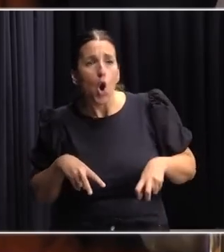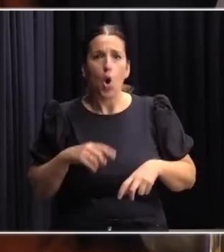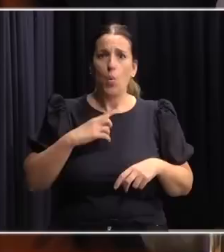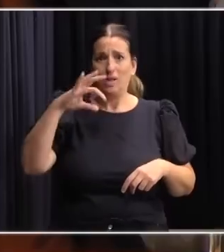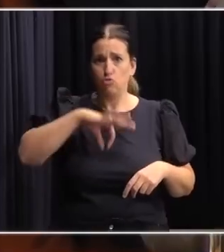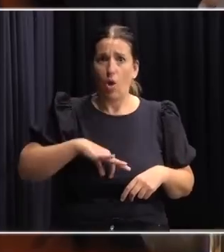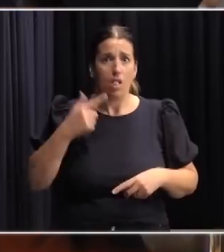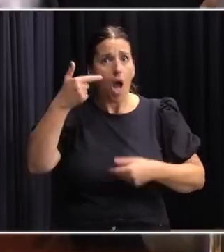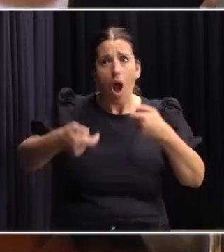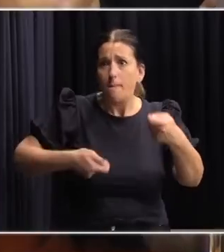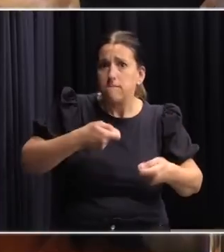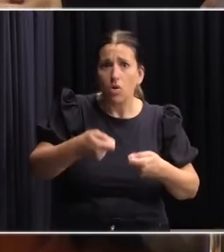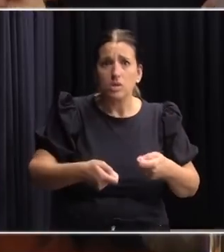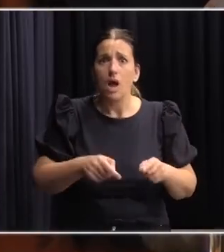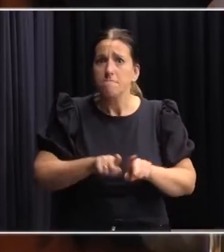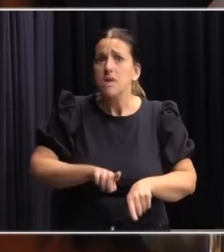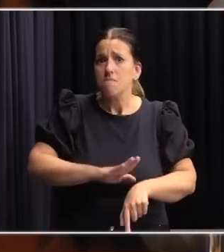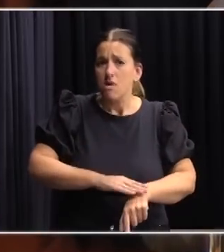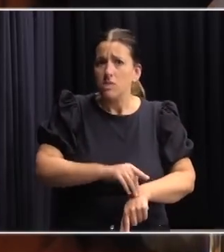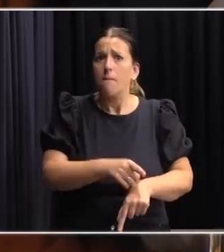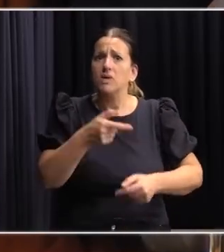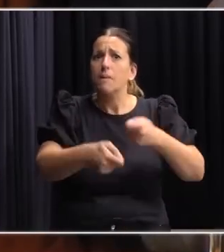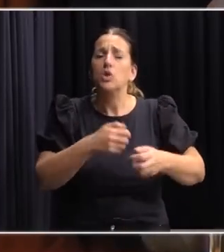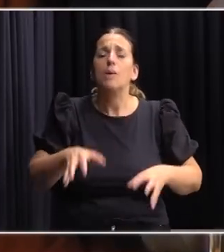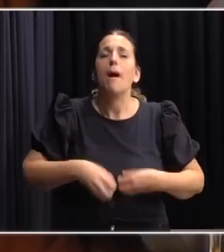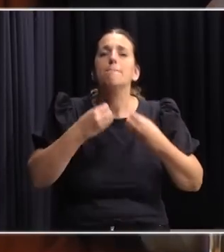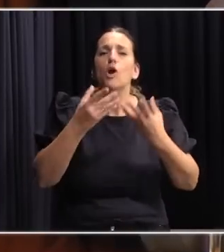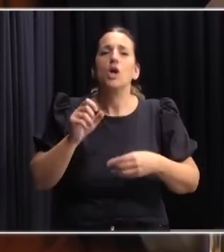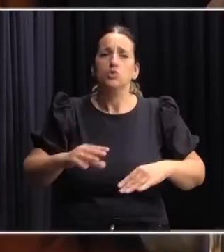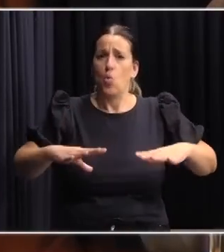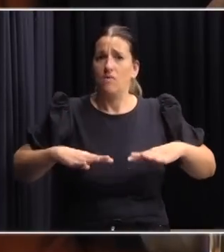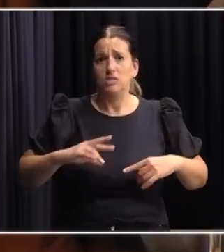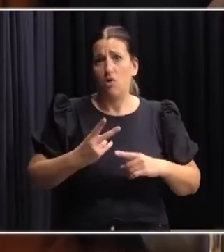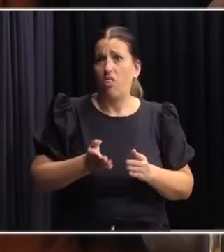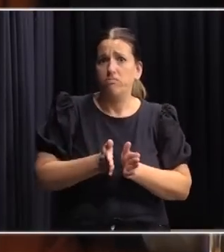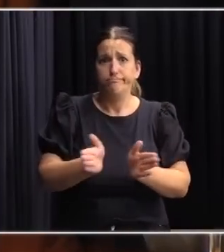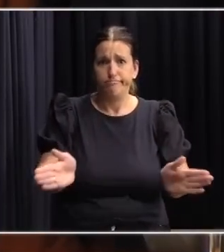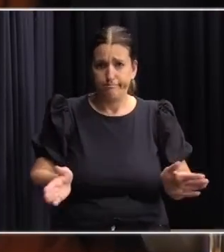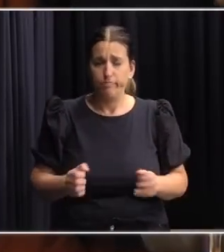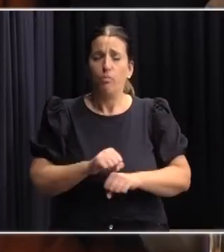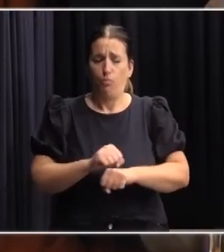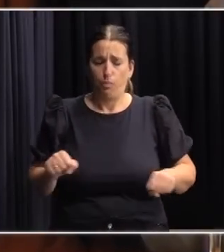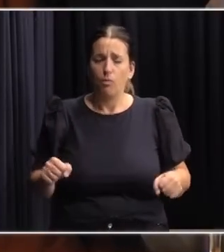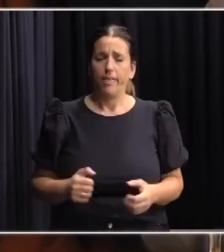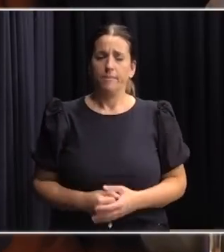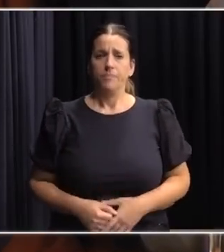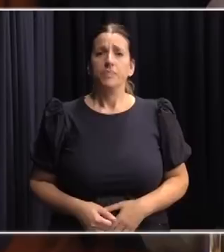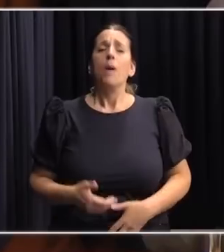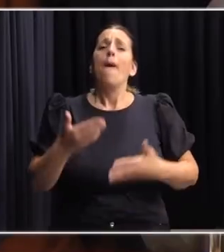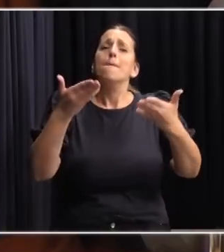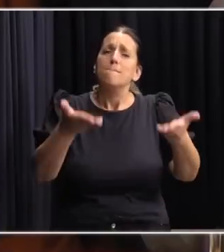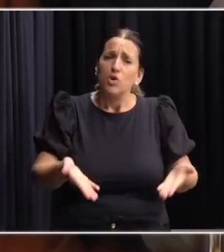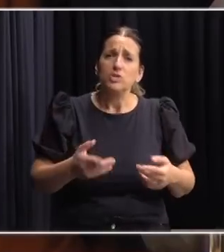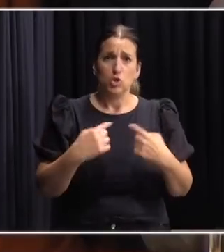aporta, y eventualmente ese aporte le va a mejorar su jubilación. Y por eso estamos